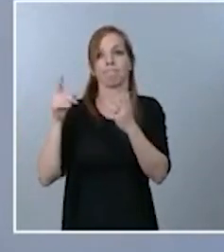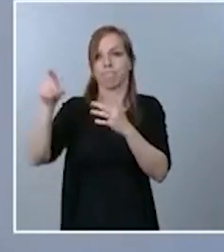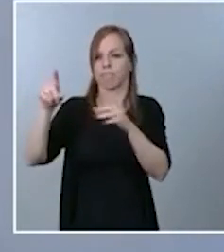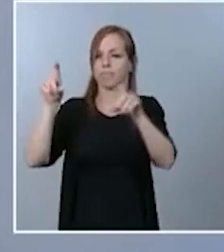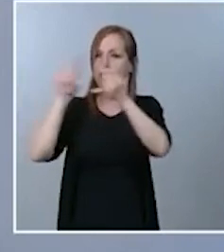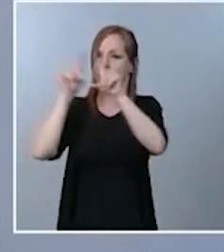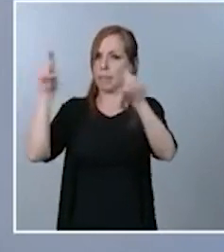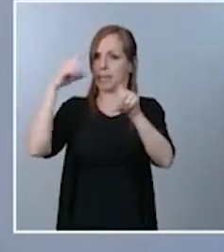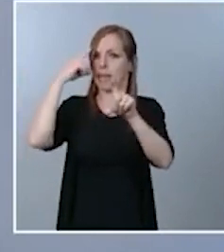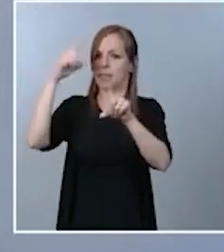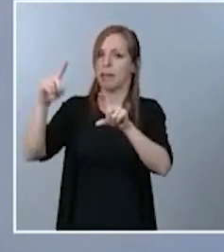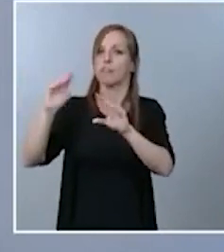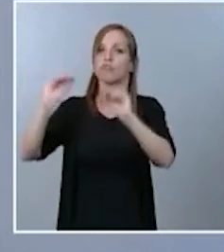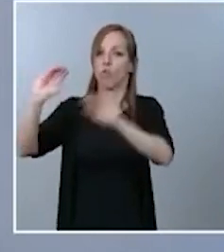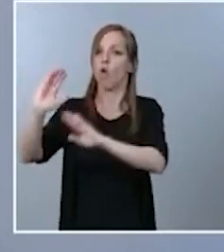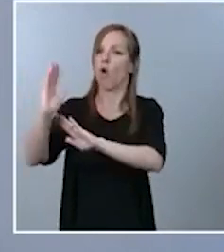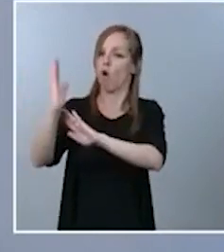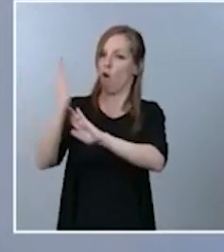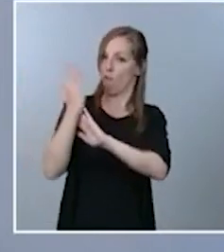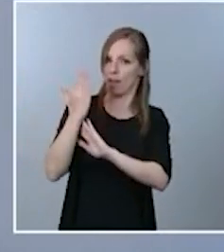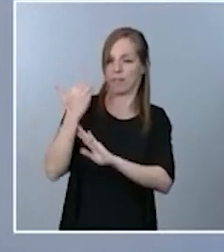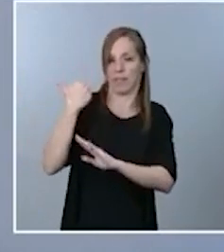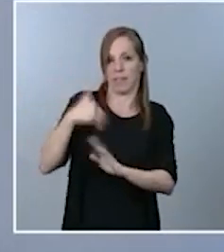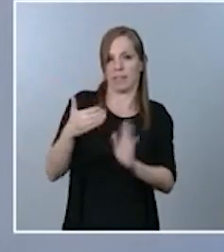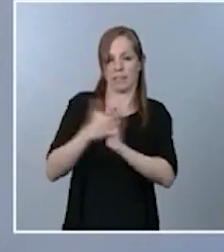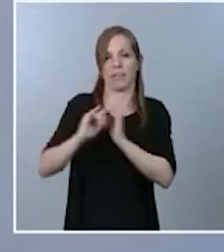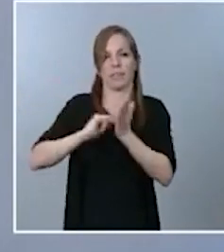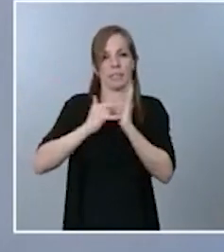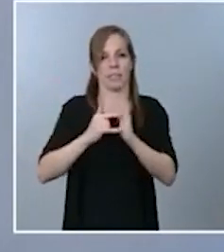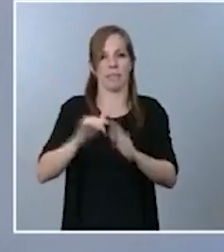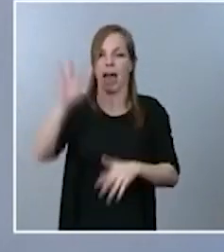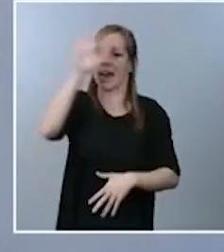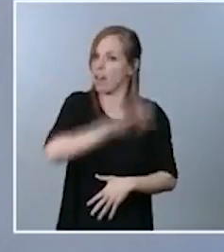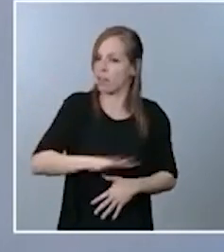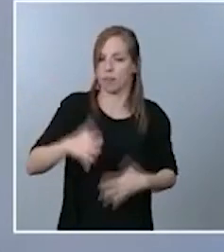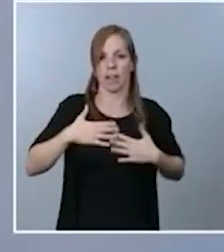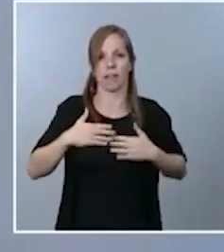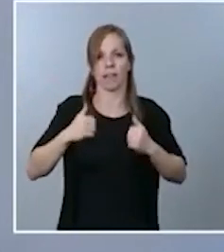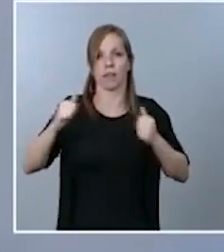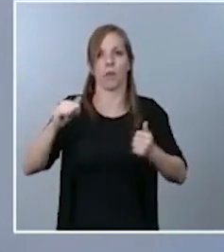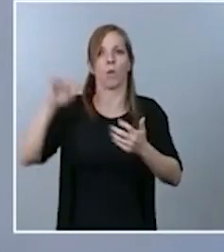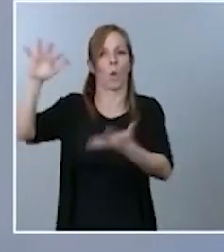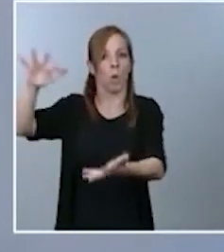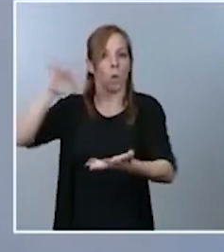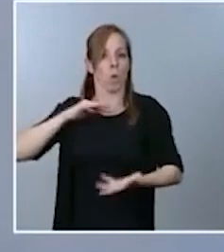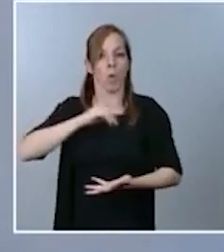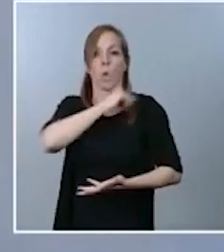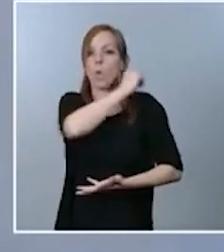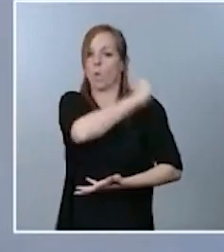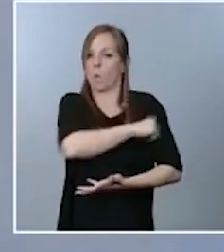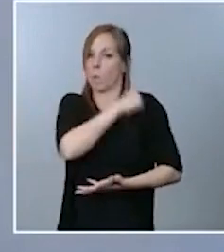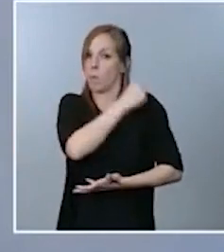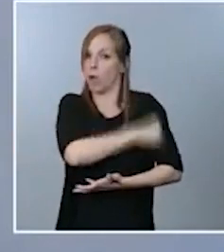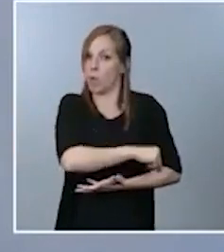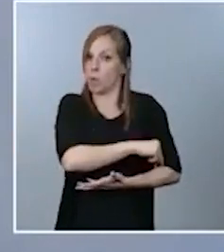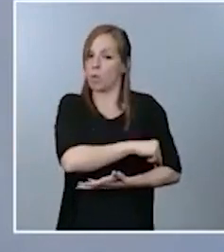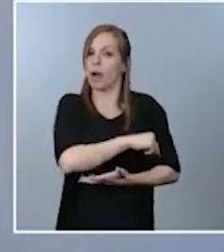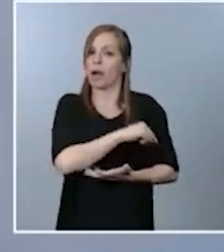oferta que hacen es decir que el Sistema Nacional de Salud pues recibirá la vacuna ya en los sitios adecuados